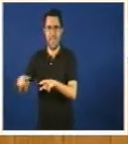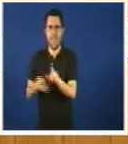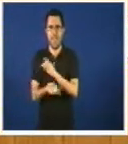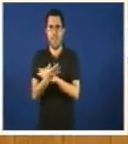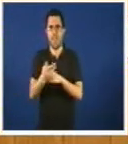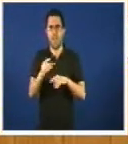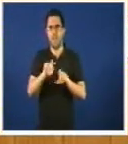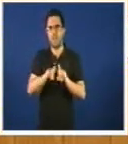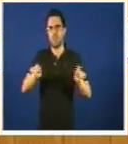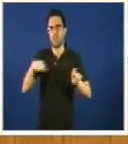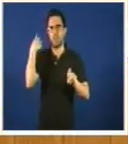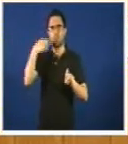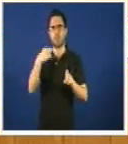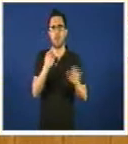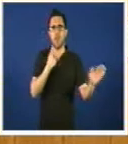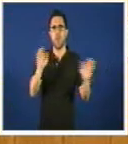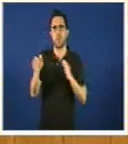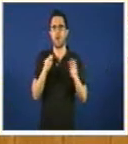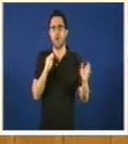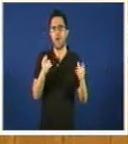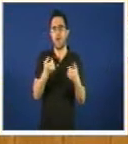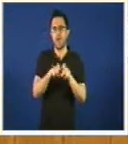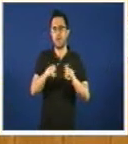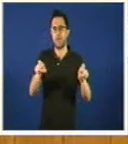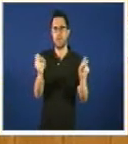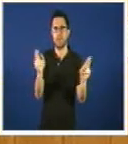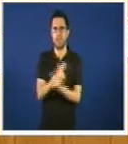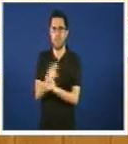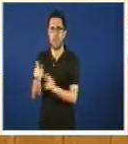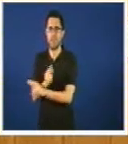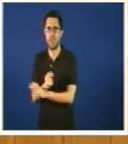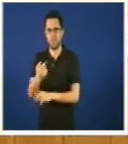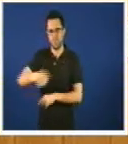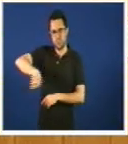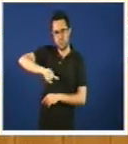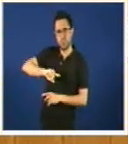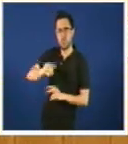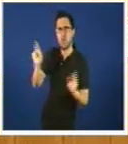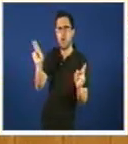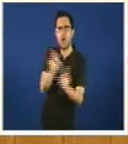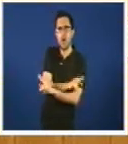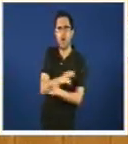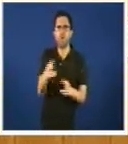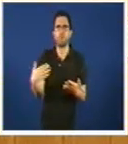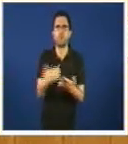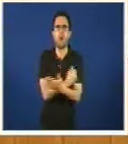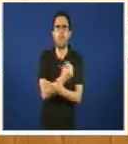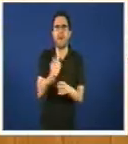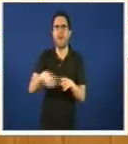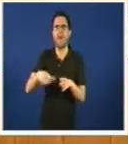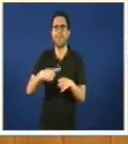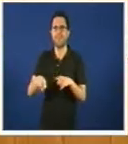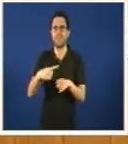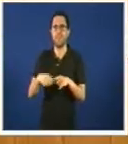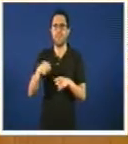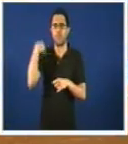en que non hai actividade en que vostedes están eliminando eliminando toda actividade cultural ríase o que